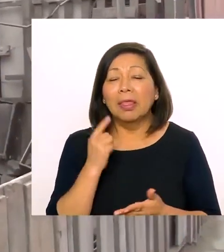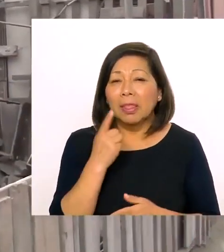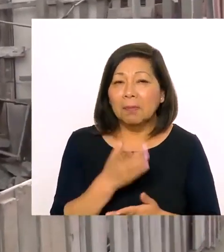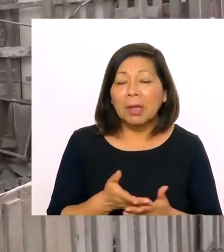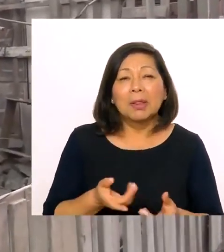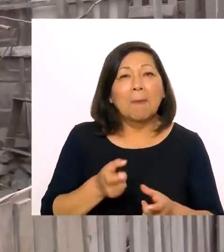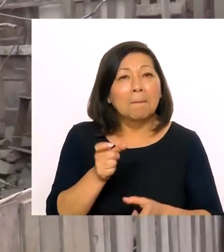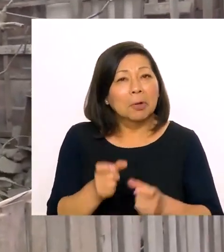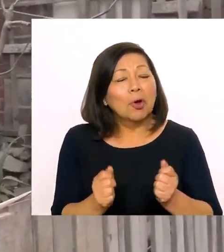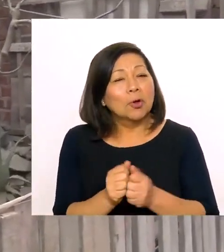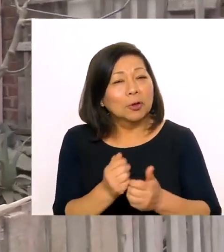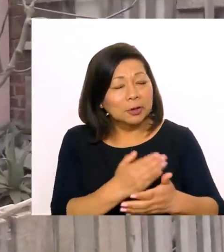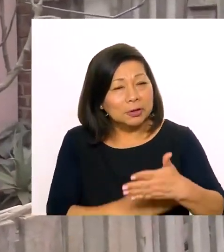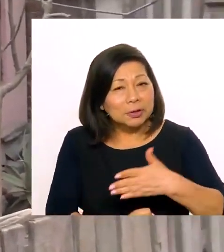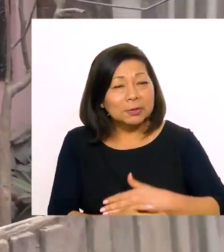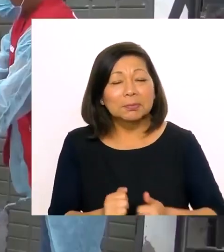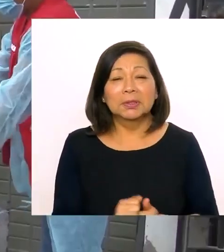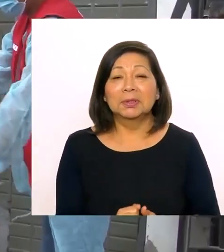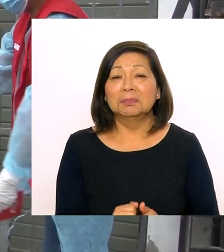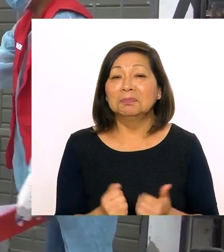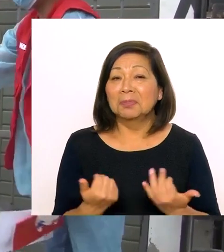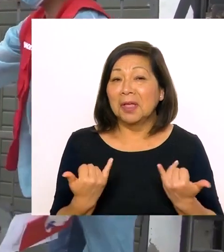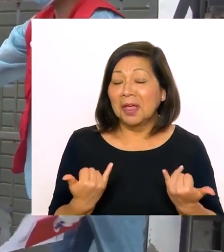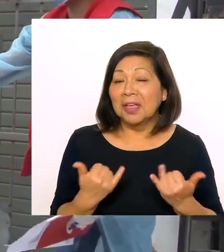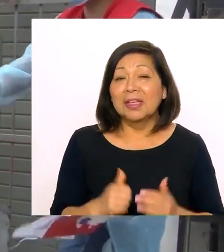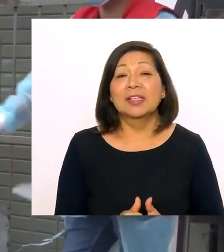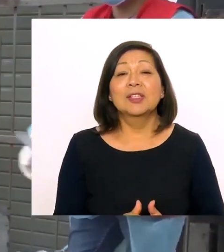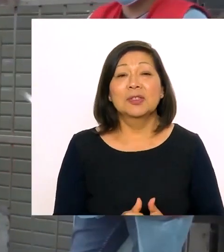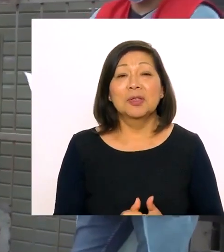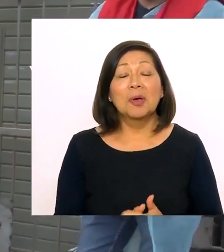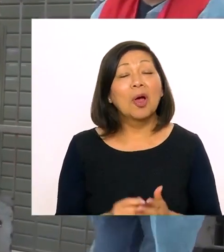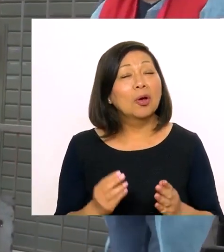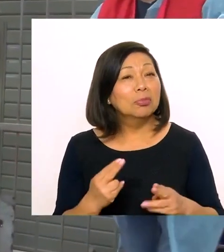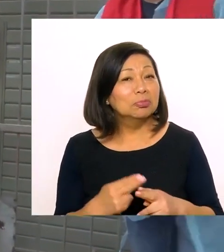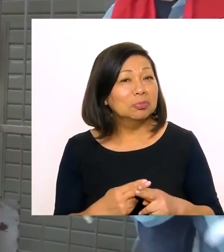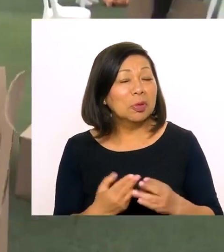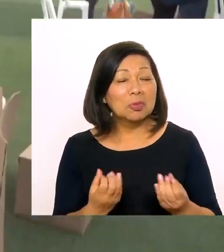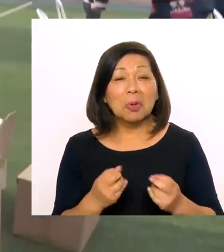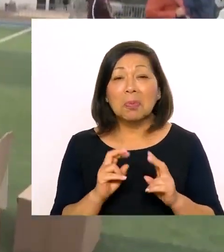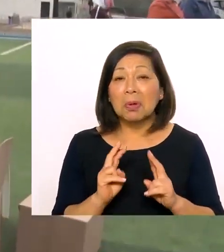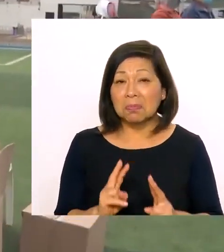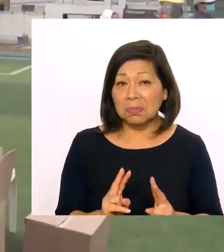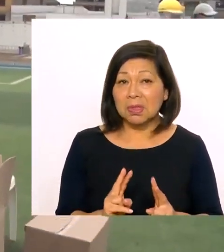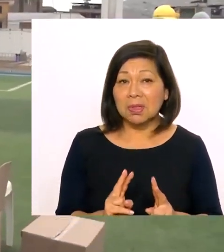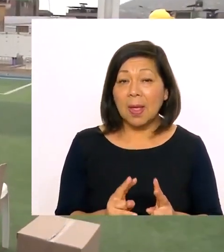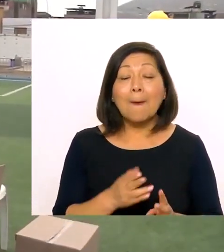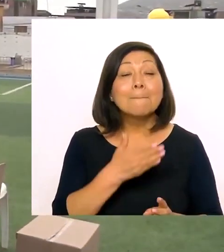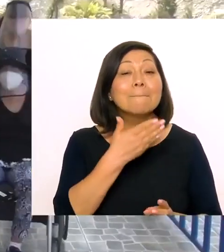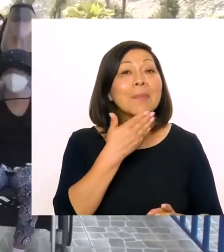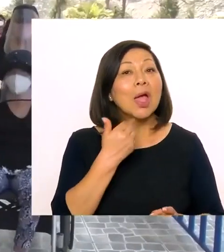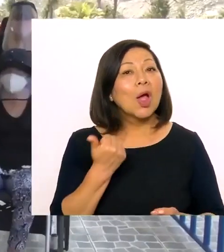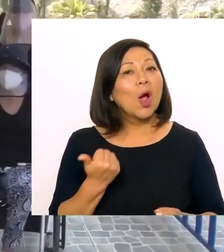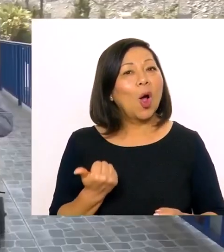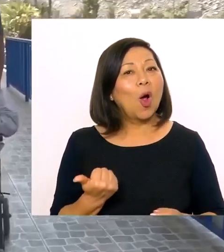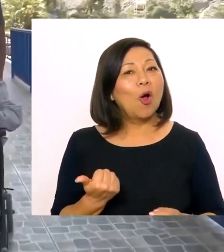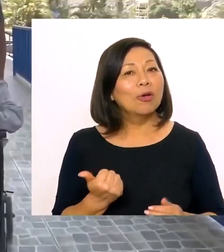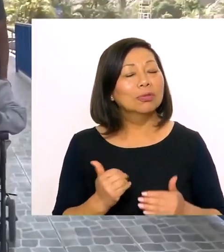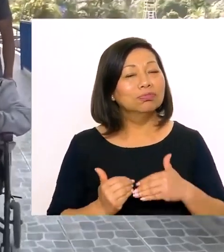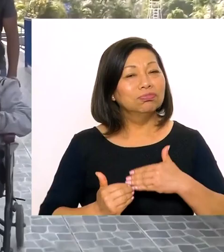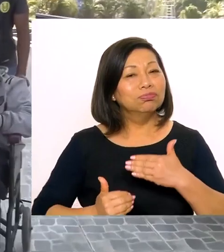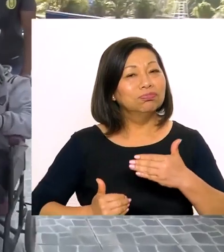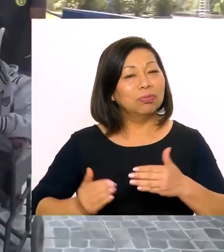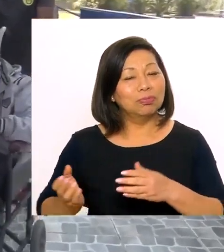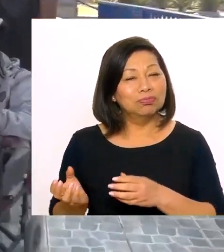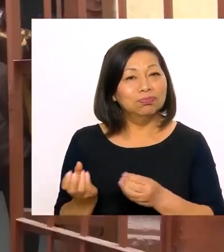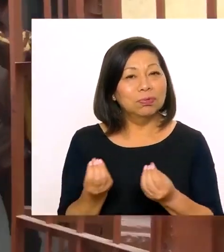que sean más sensibles y de mayor demanda de nuestra población con discapacidad. Así que en ese ranking, muy breve te digo, estamos viendo que